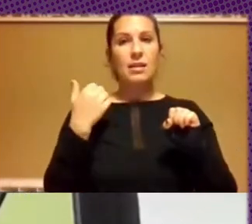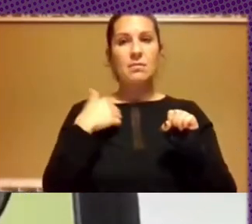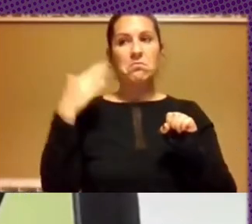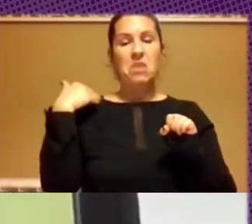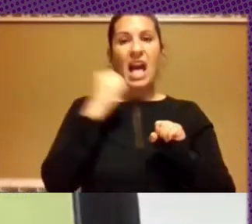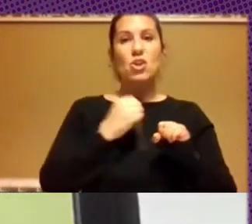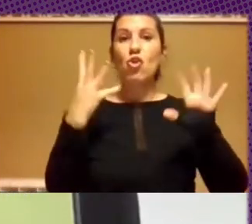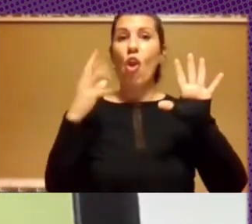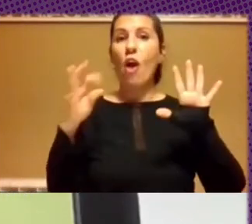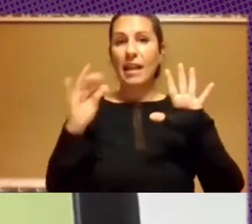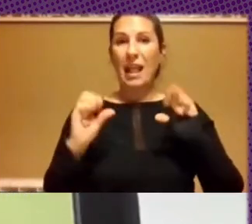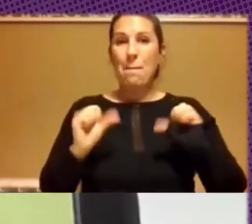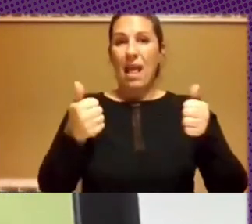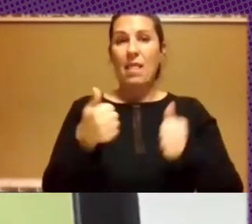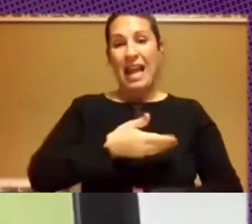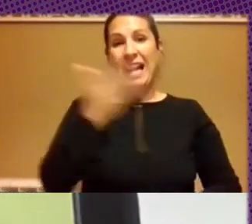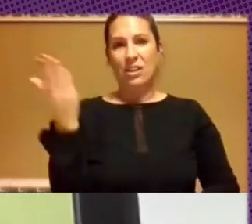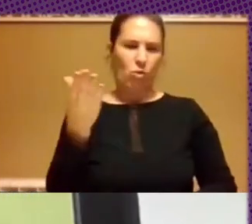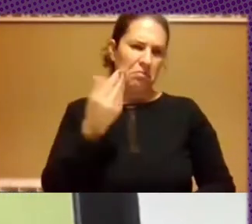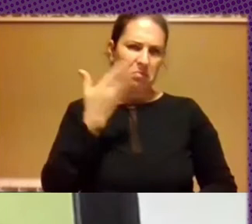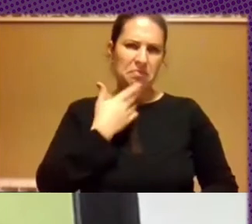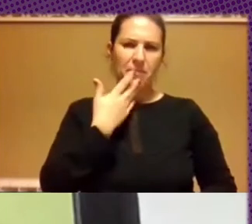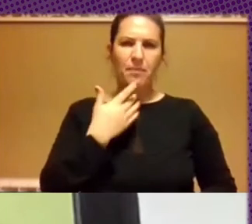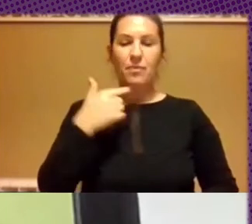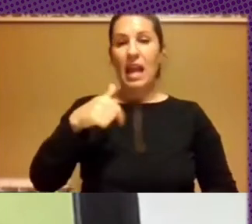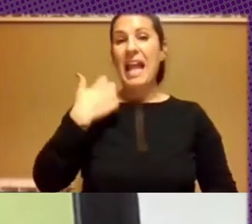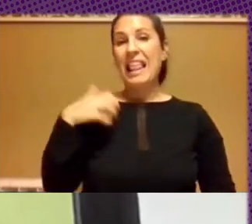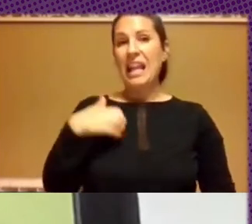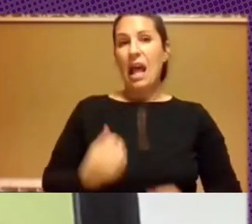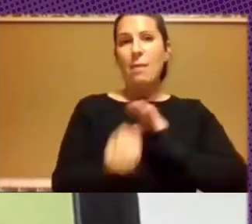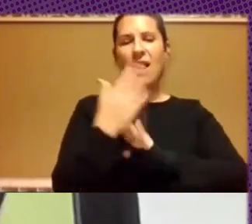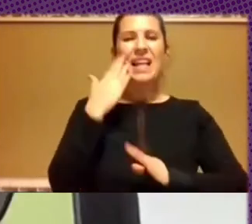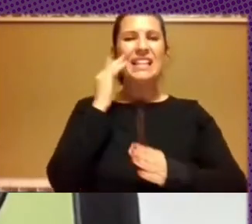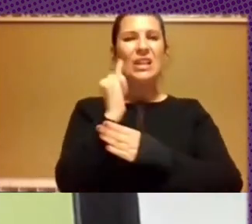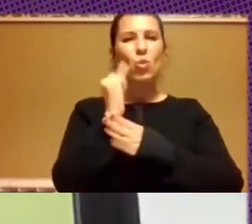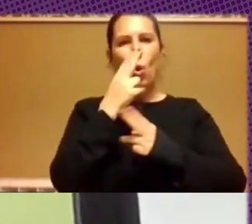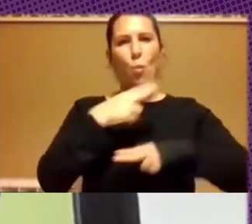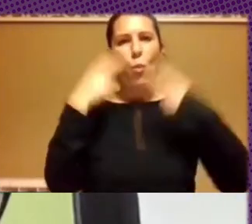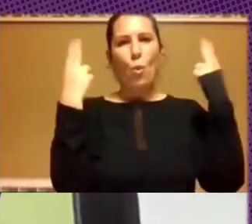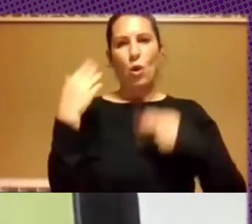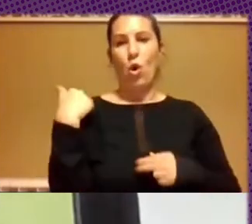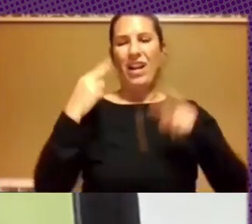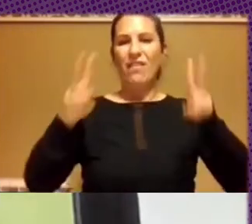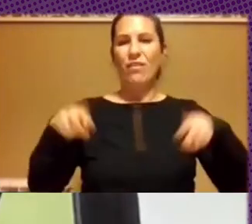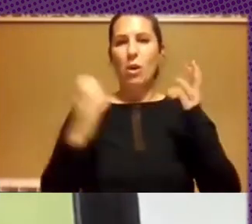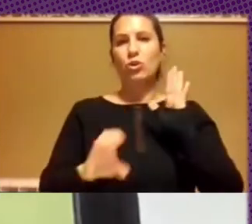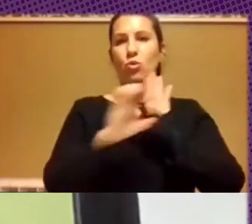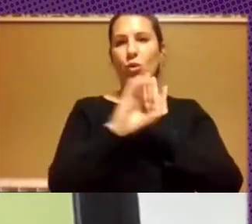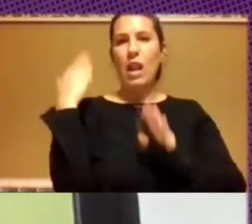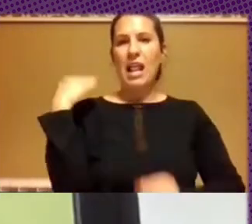años 90. En el caso de Argentina, la defensoría aparece como un instituto público recién con la reforma constitucional del año